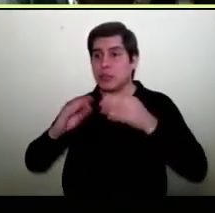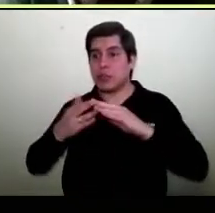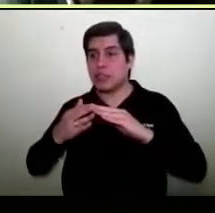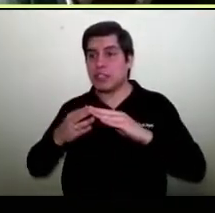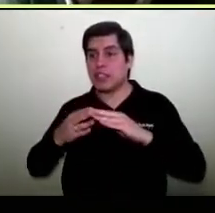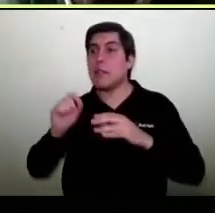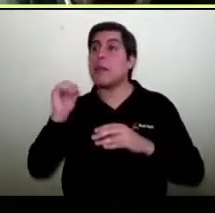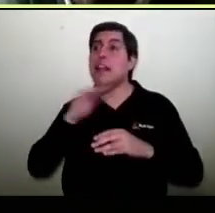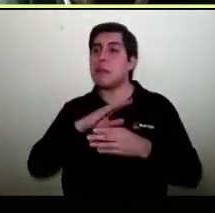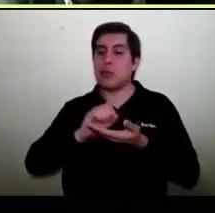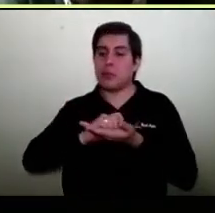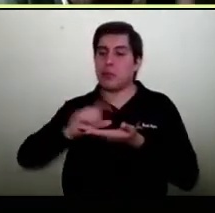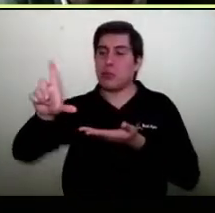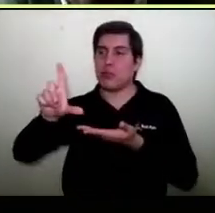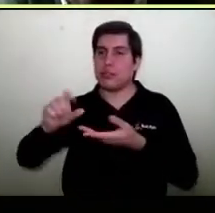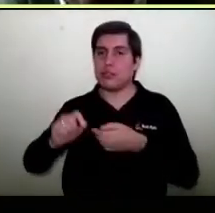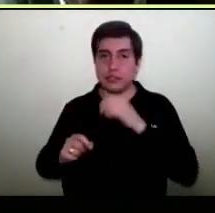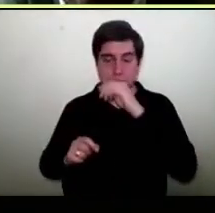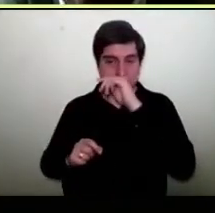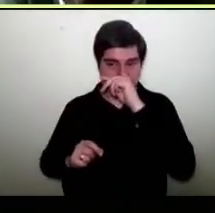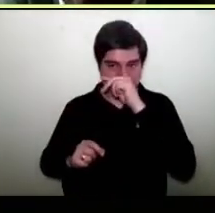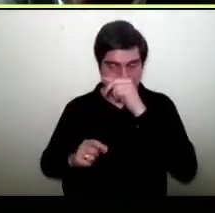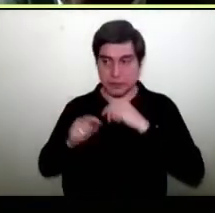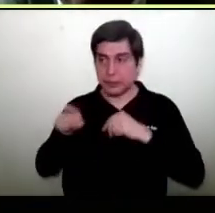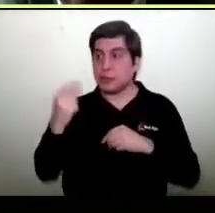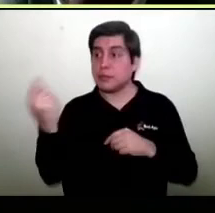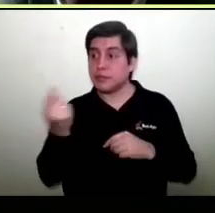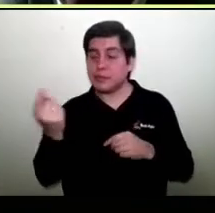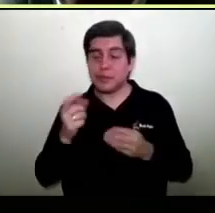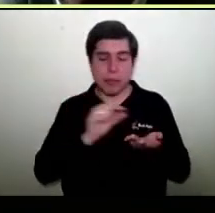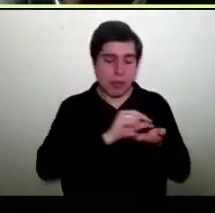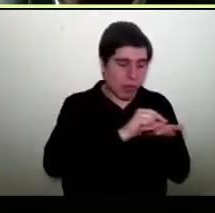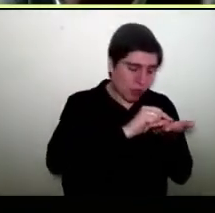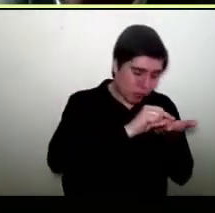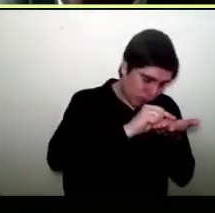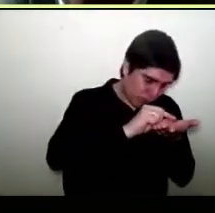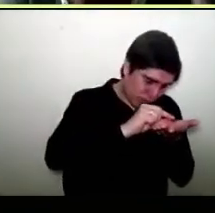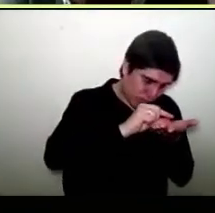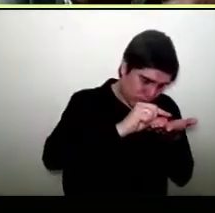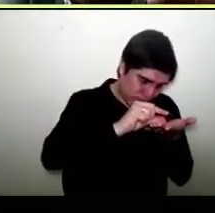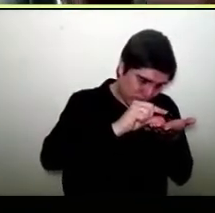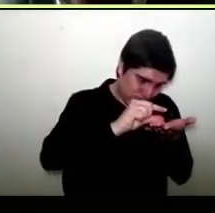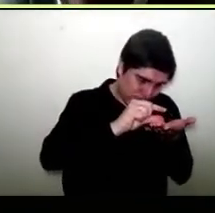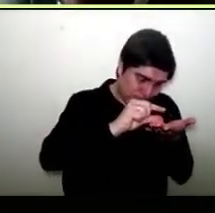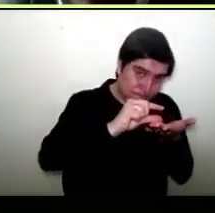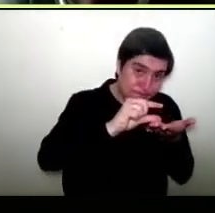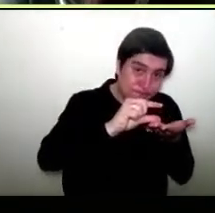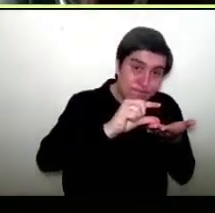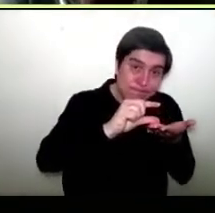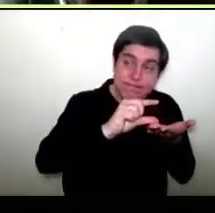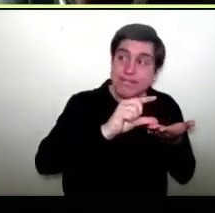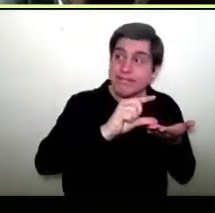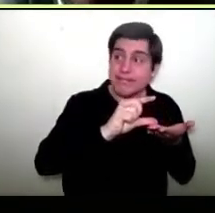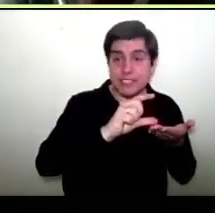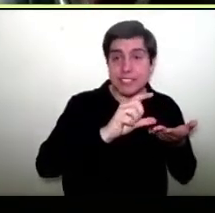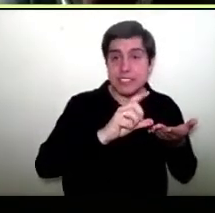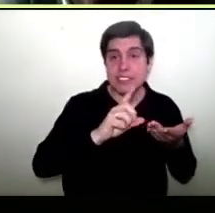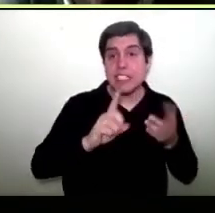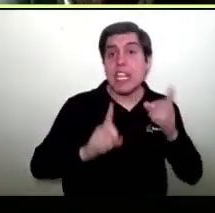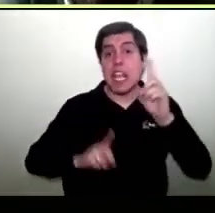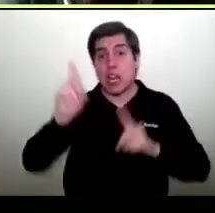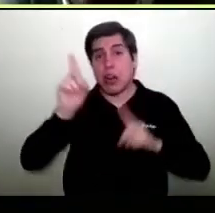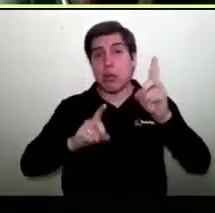crecer más rápido a diferencia de que si no estás en una comunidad puedes crecer igual hay gente muy